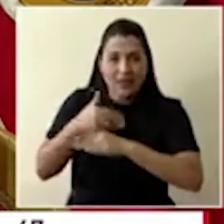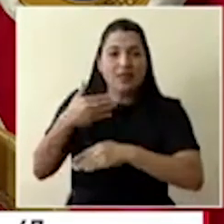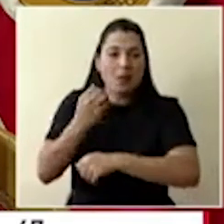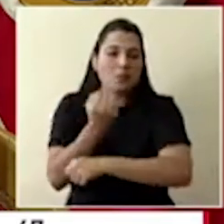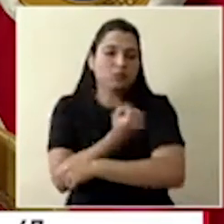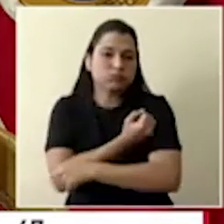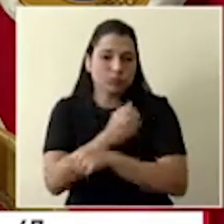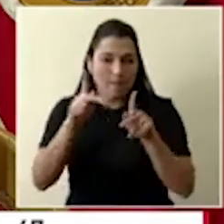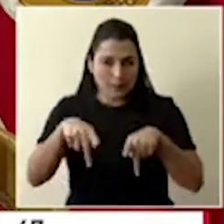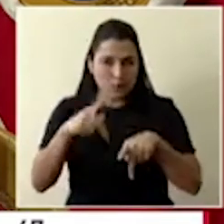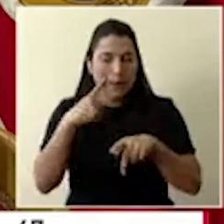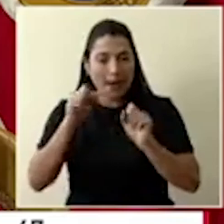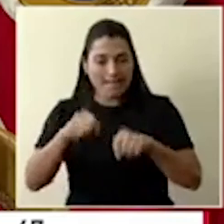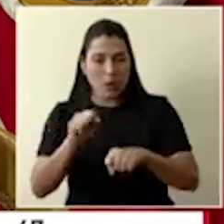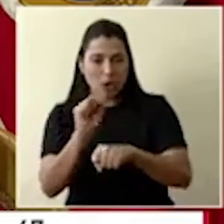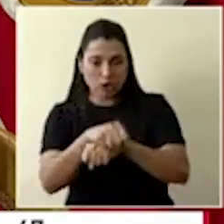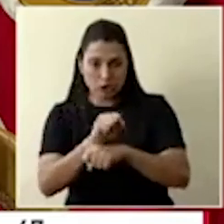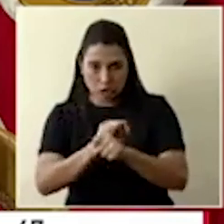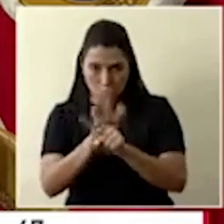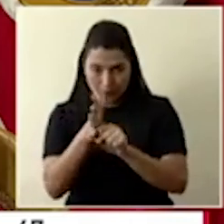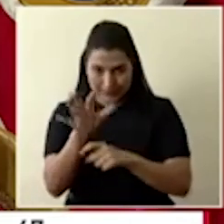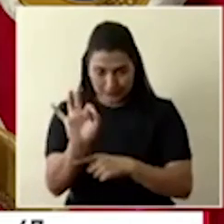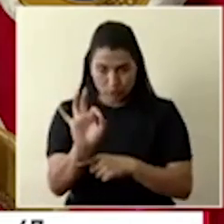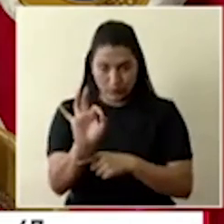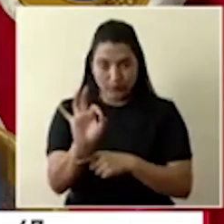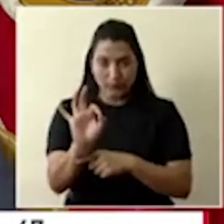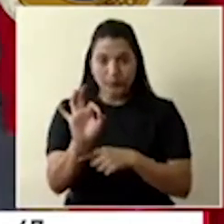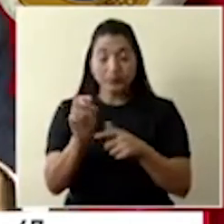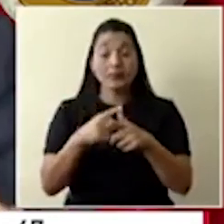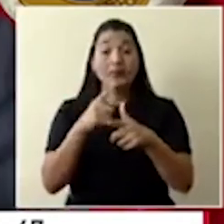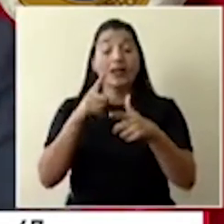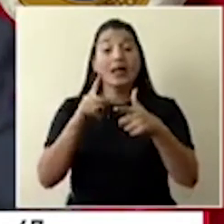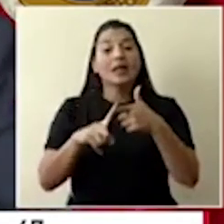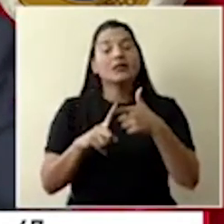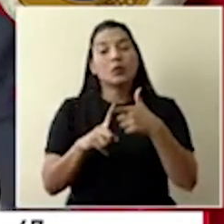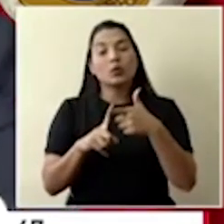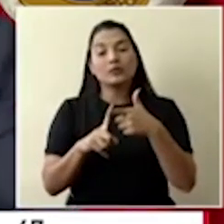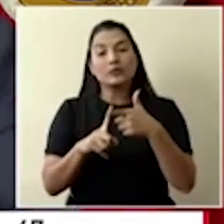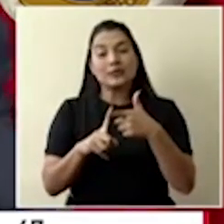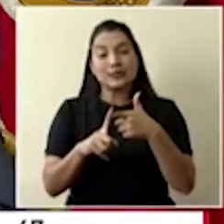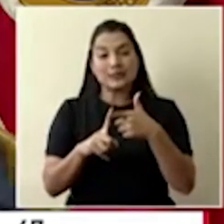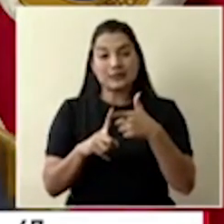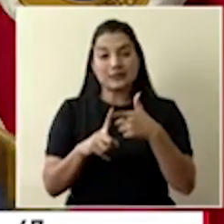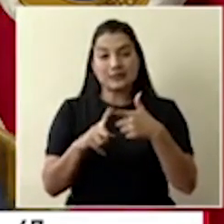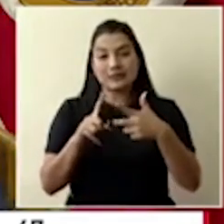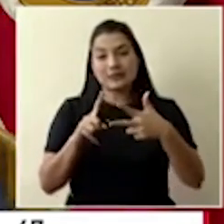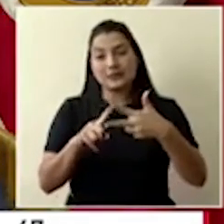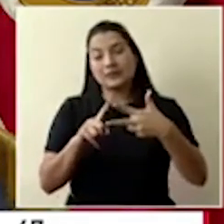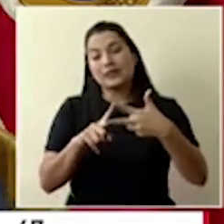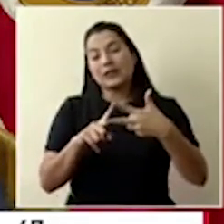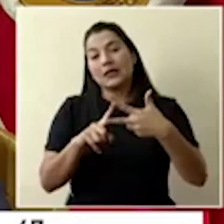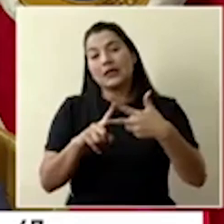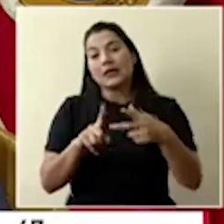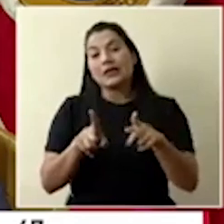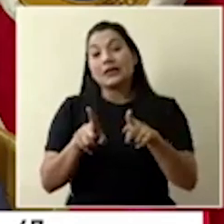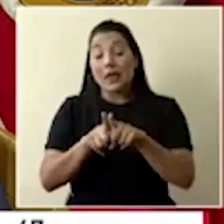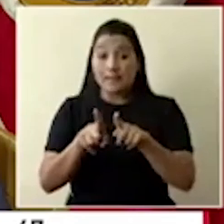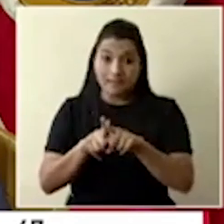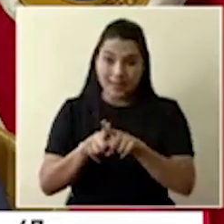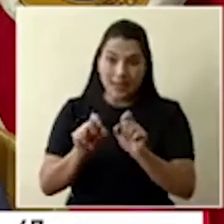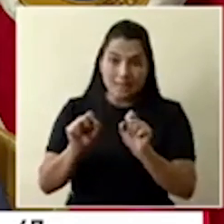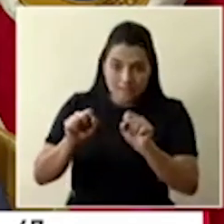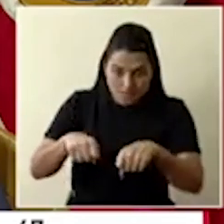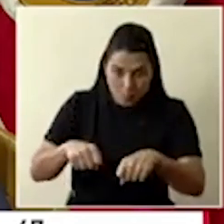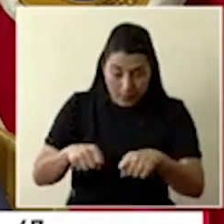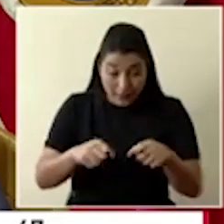grupo de recuperados para generar un almacenamiento de sangre que se